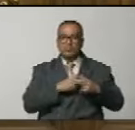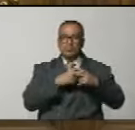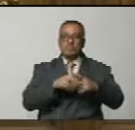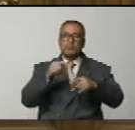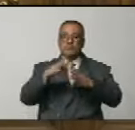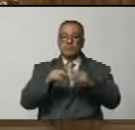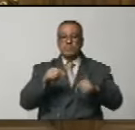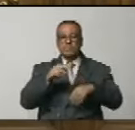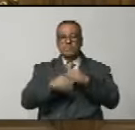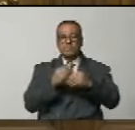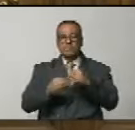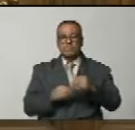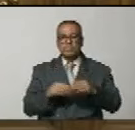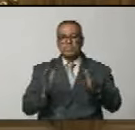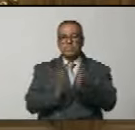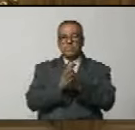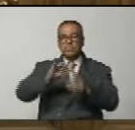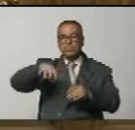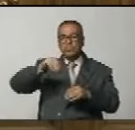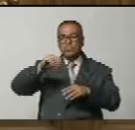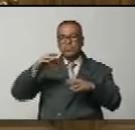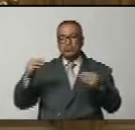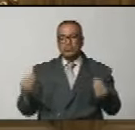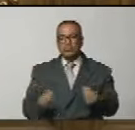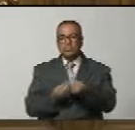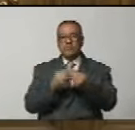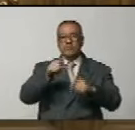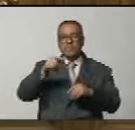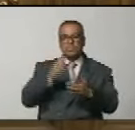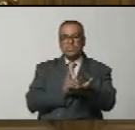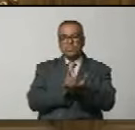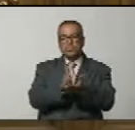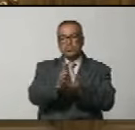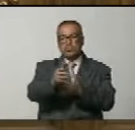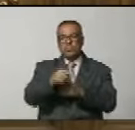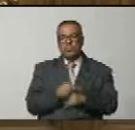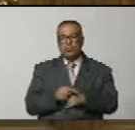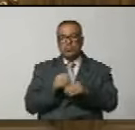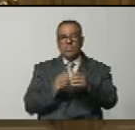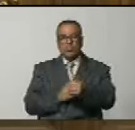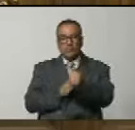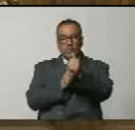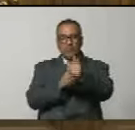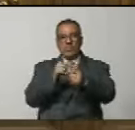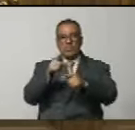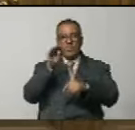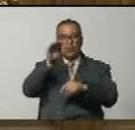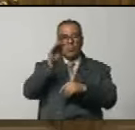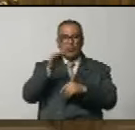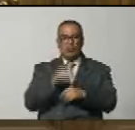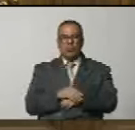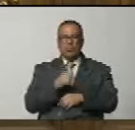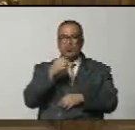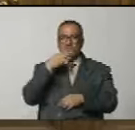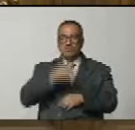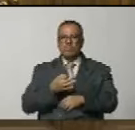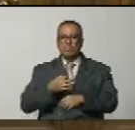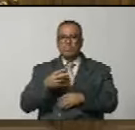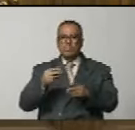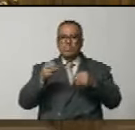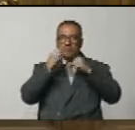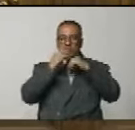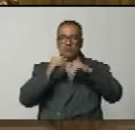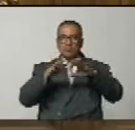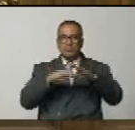tradiciones. Que San José nos acompañe en este camino y nos guíe hacia un futuro próspero y lleno de